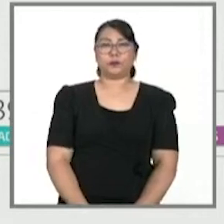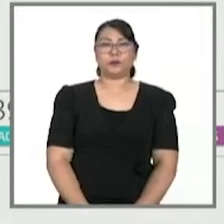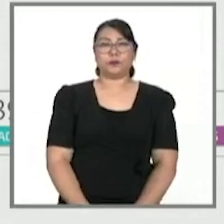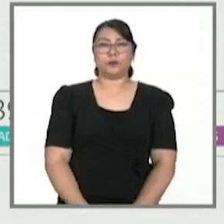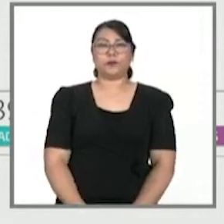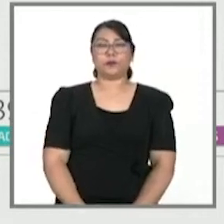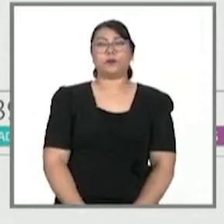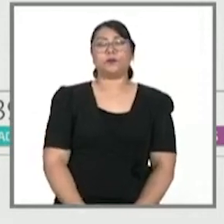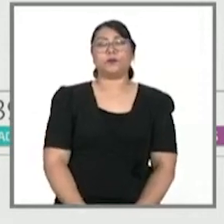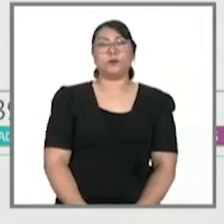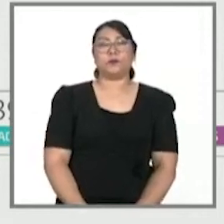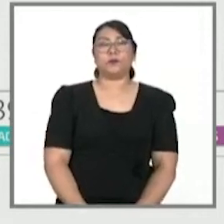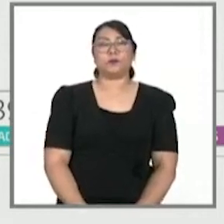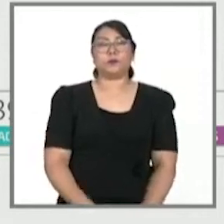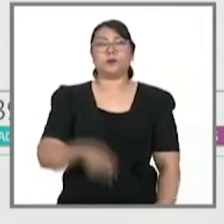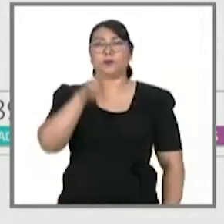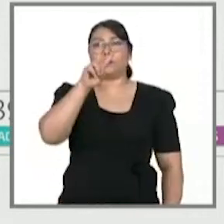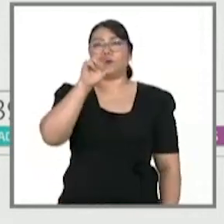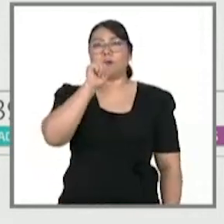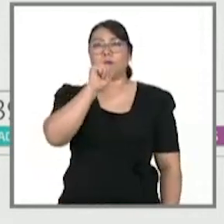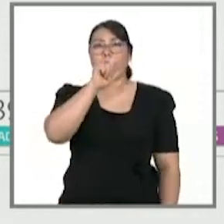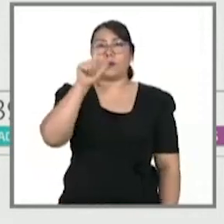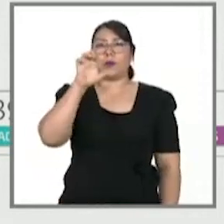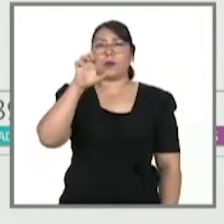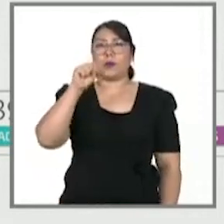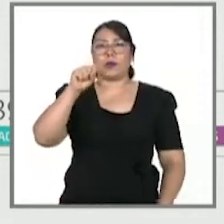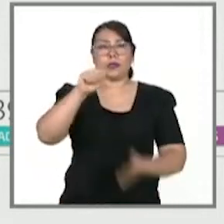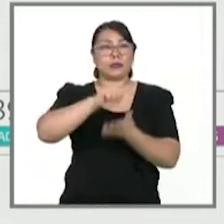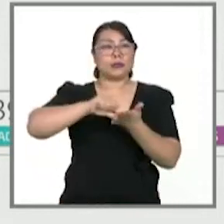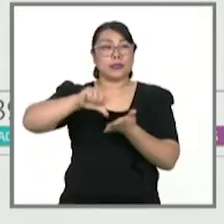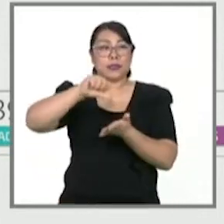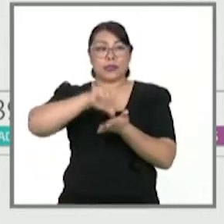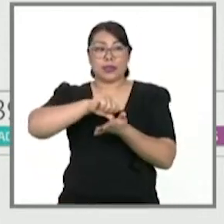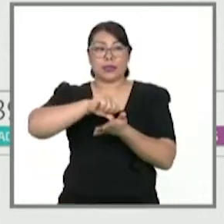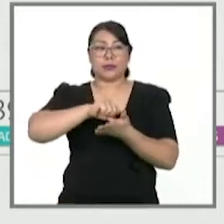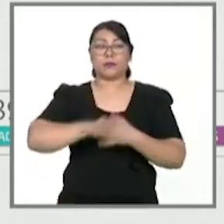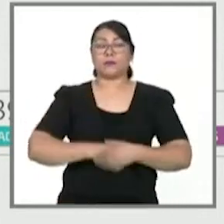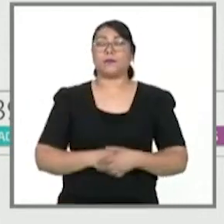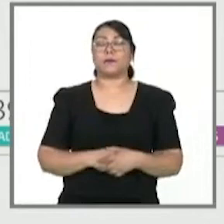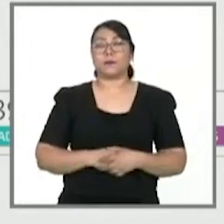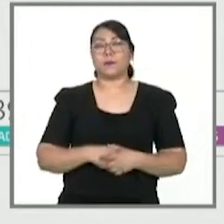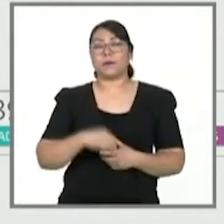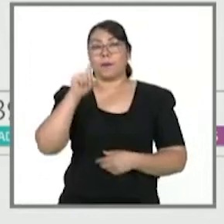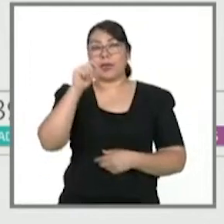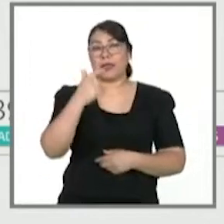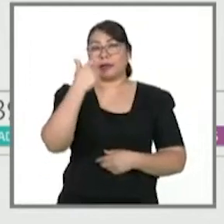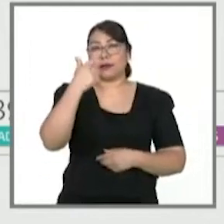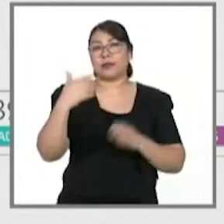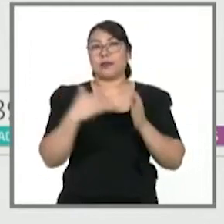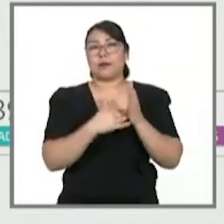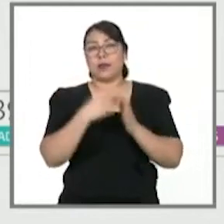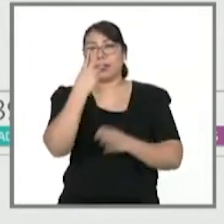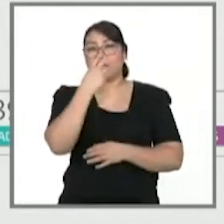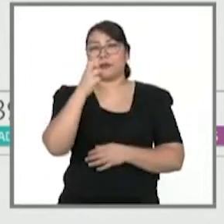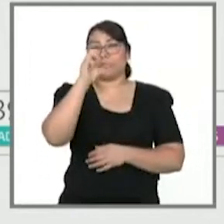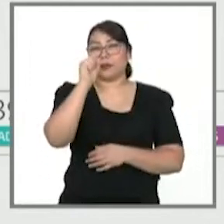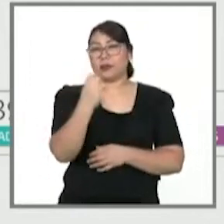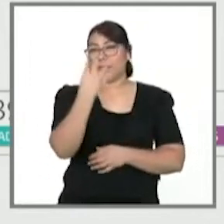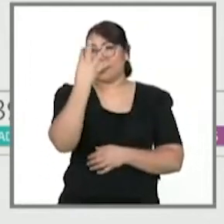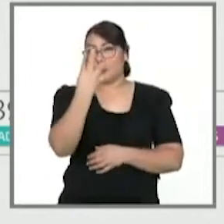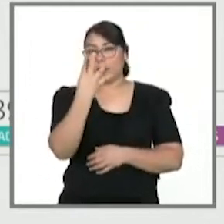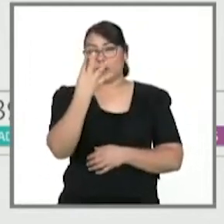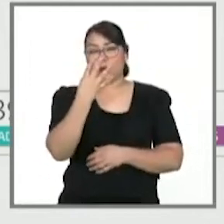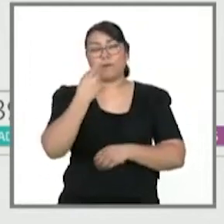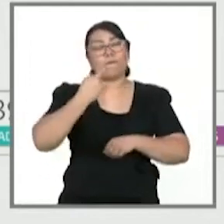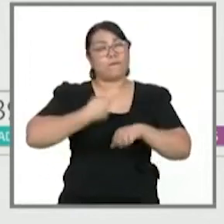en la jurisdicción sanitaria número 1, Valles Centrales, tenemos 27.364 casos